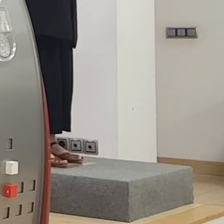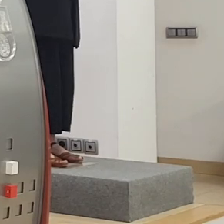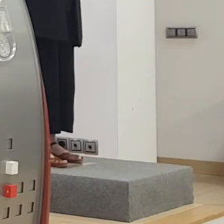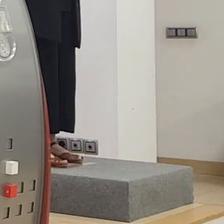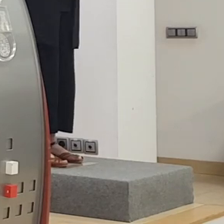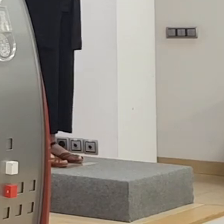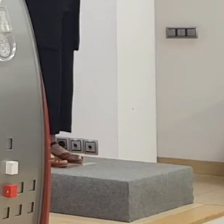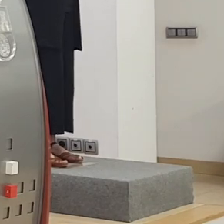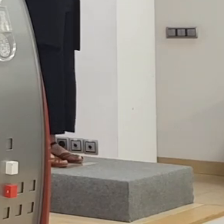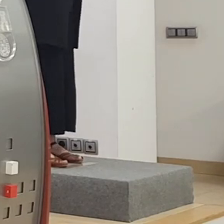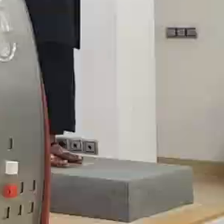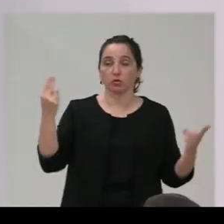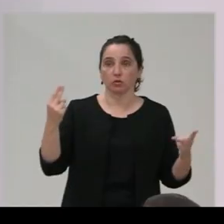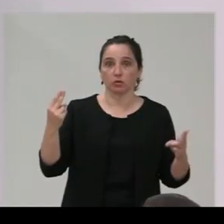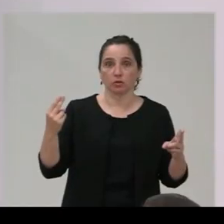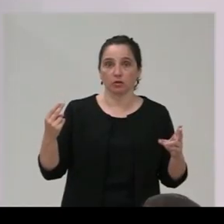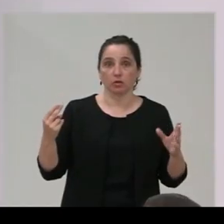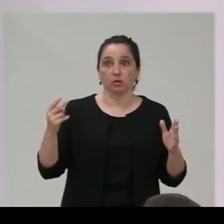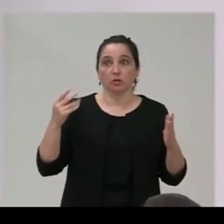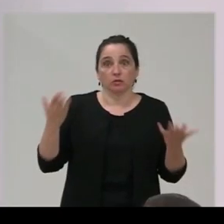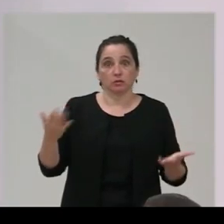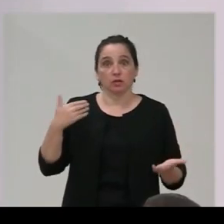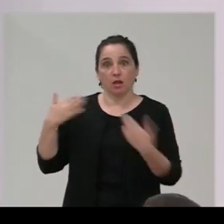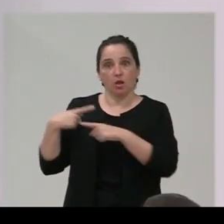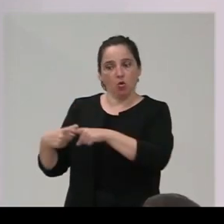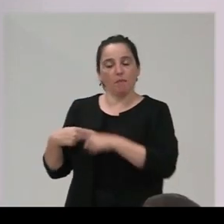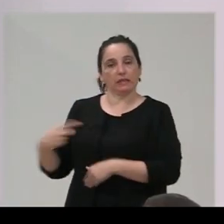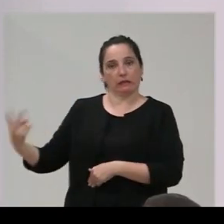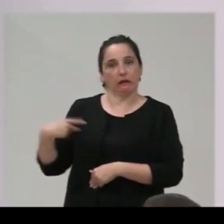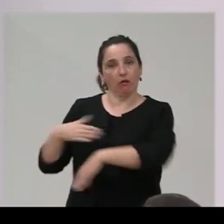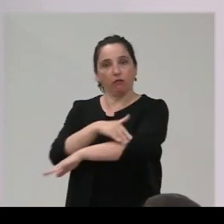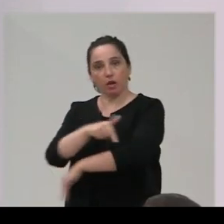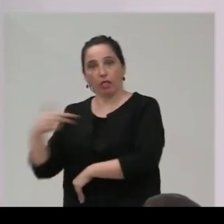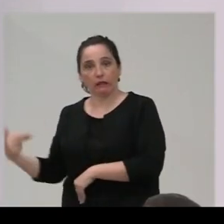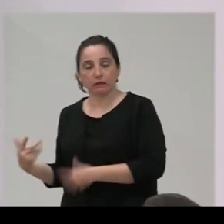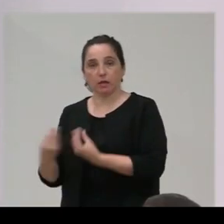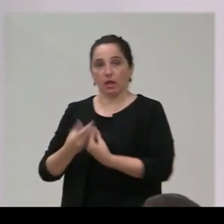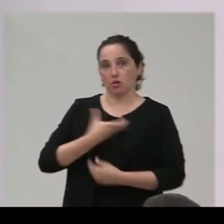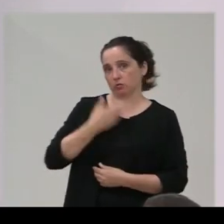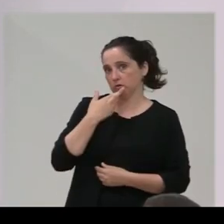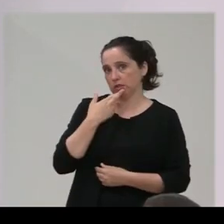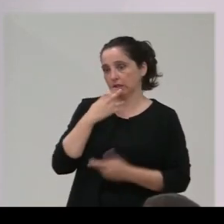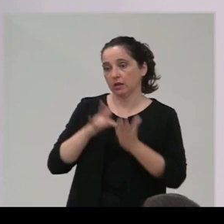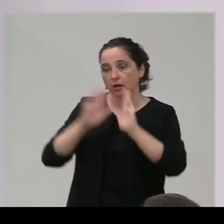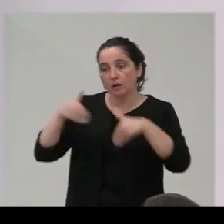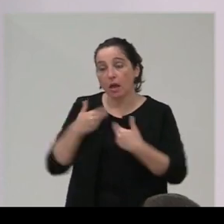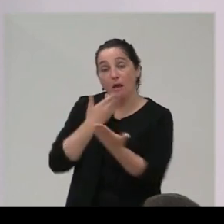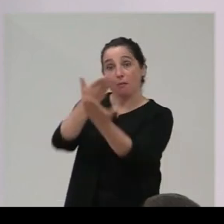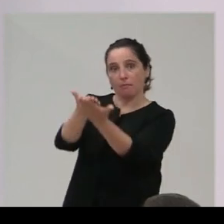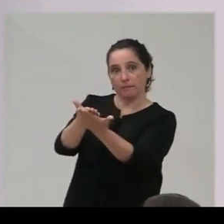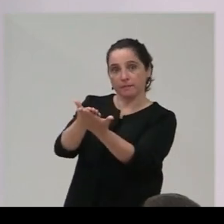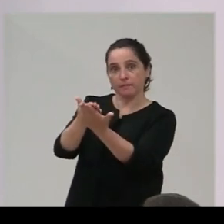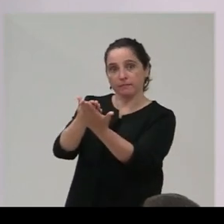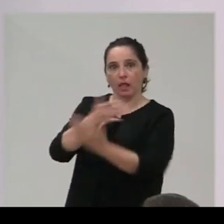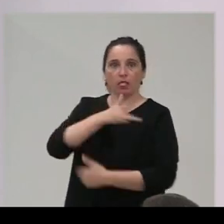puedan ser dotaciones públicas y eso es lo que compartimos entre el gobierno de Cantabria y el ayuntamiento volveremos a solicitar que la